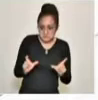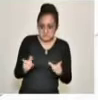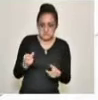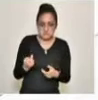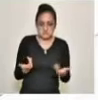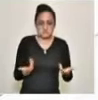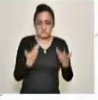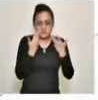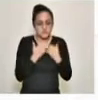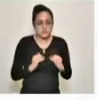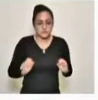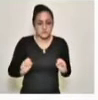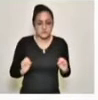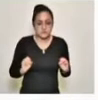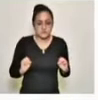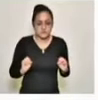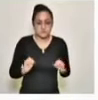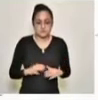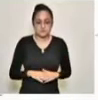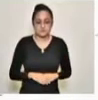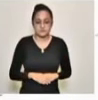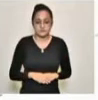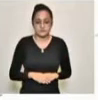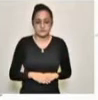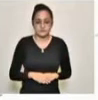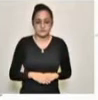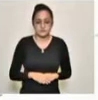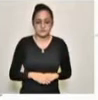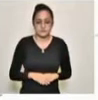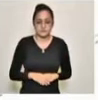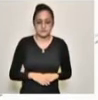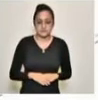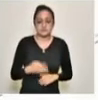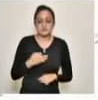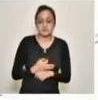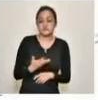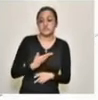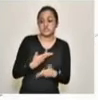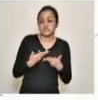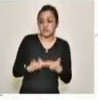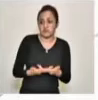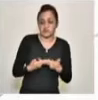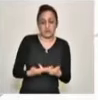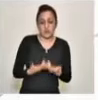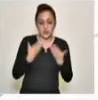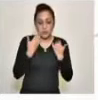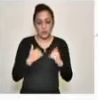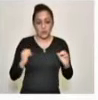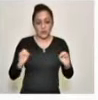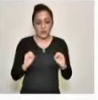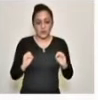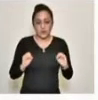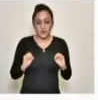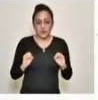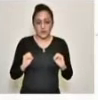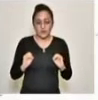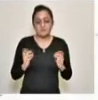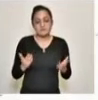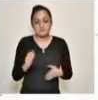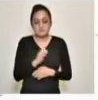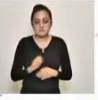suficiente, no está regulado de manera suficiente. Entonces,